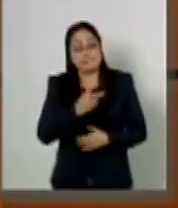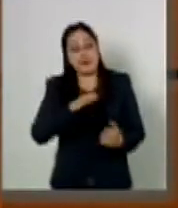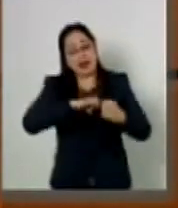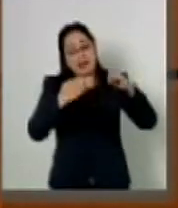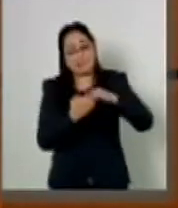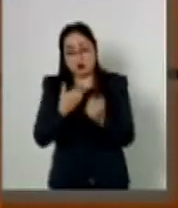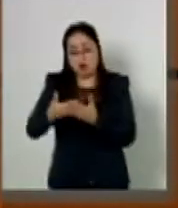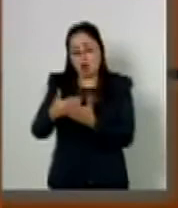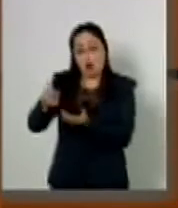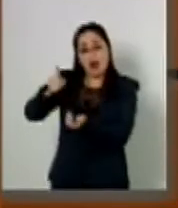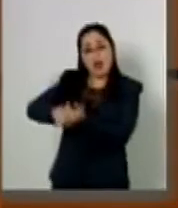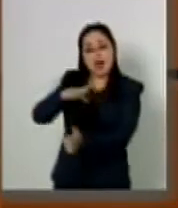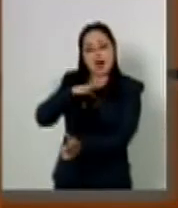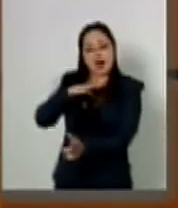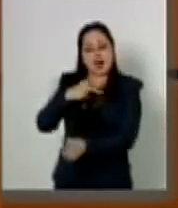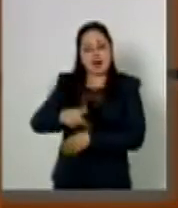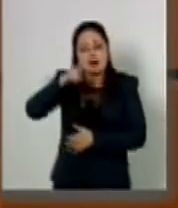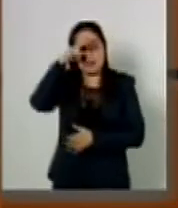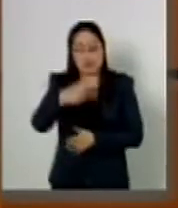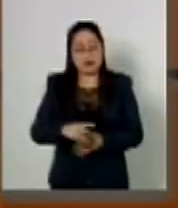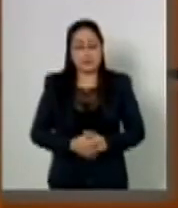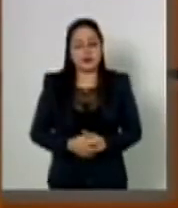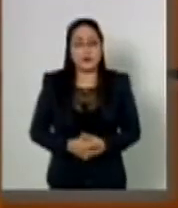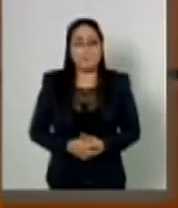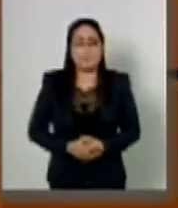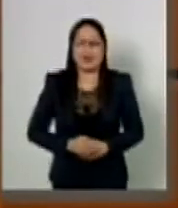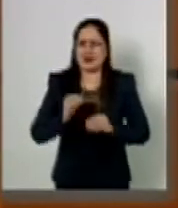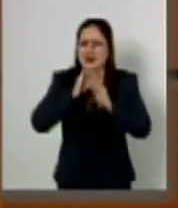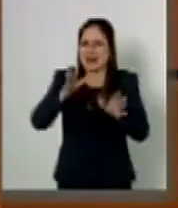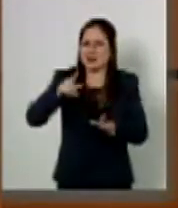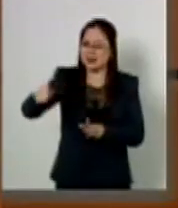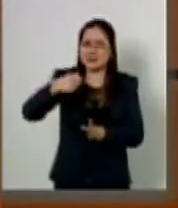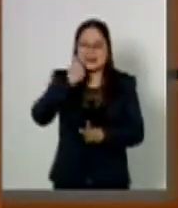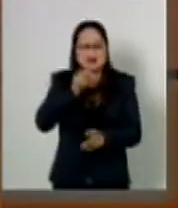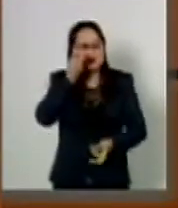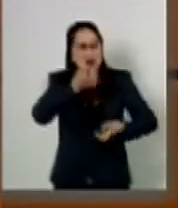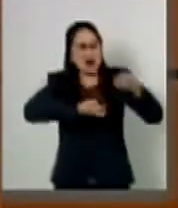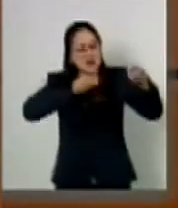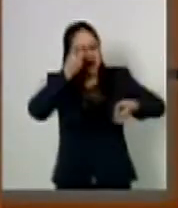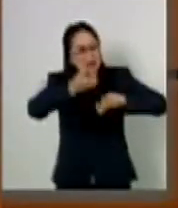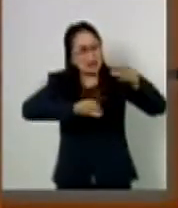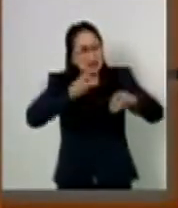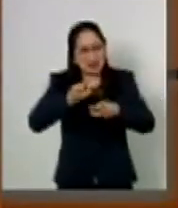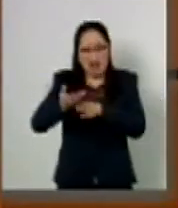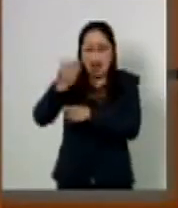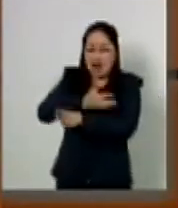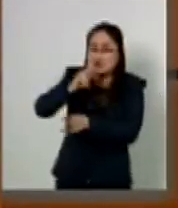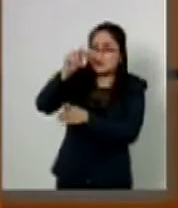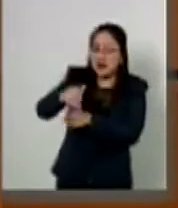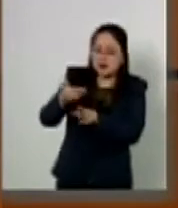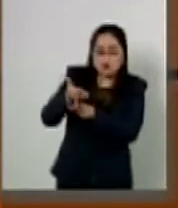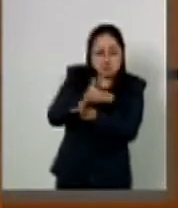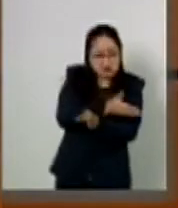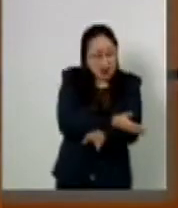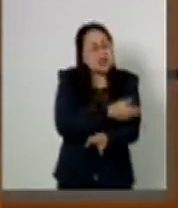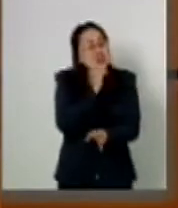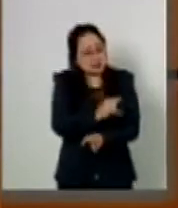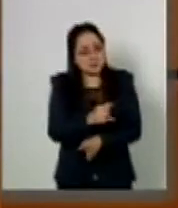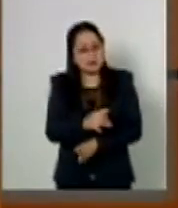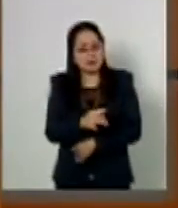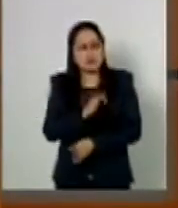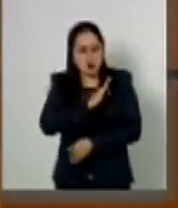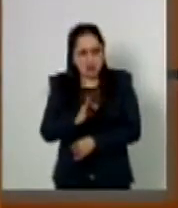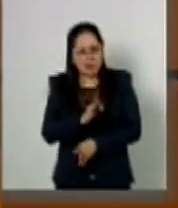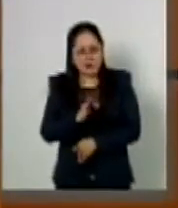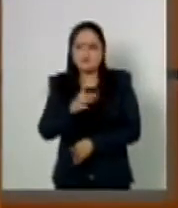enfrentamos. Desde luego pueden hacerse críticas a la estrategia que se ha seguido. Se pueden, y yo agregaría, se deben